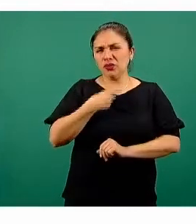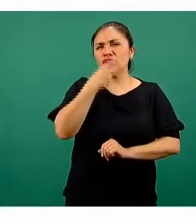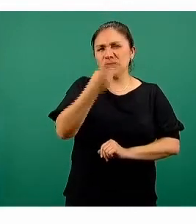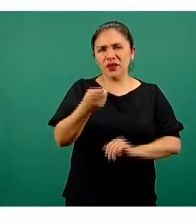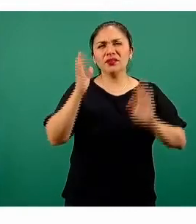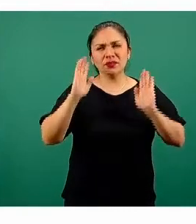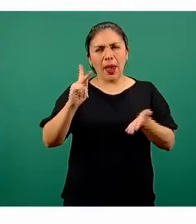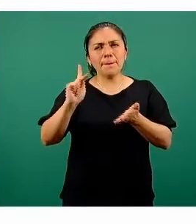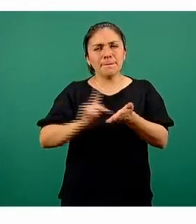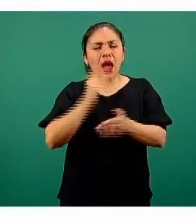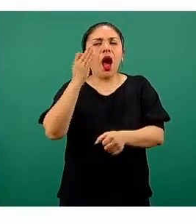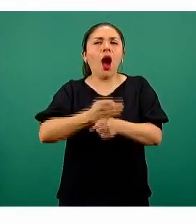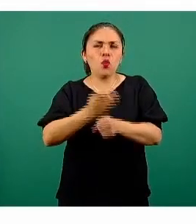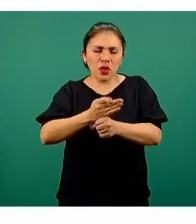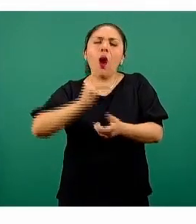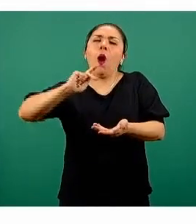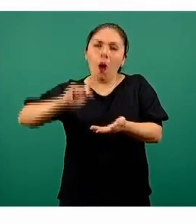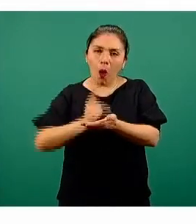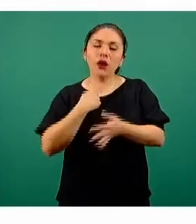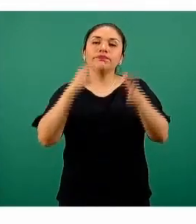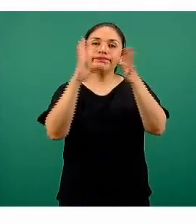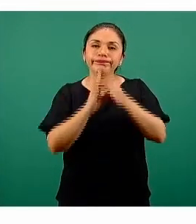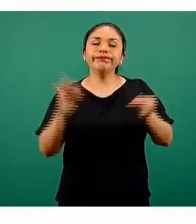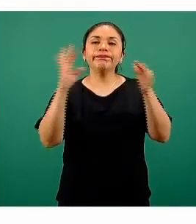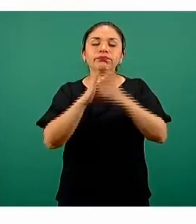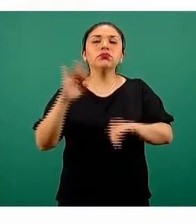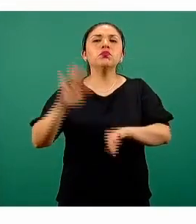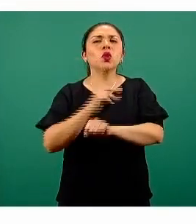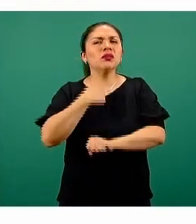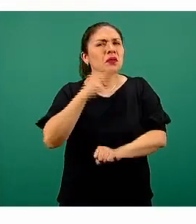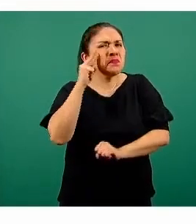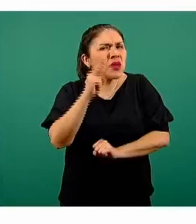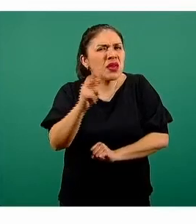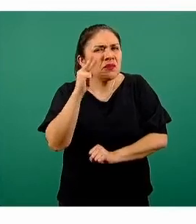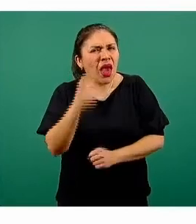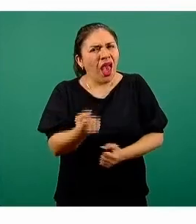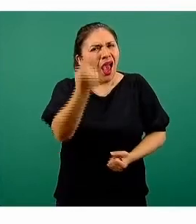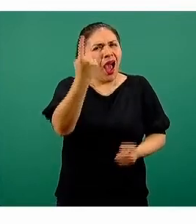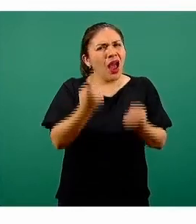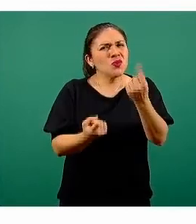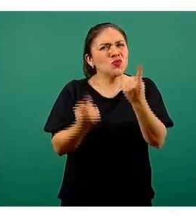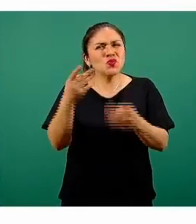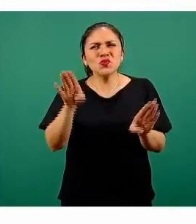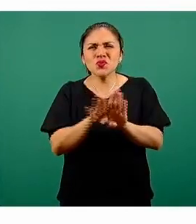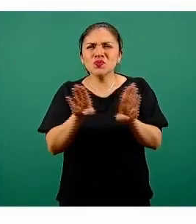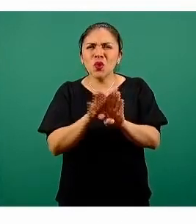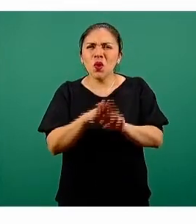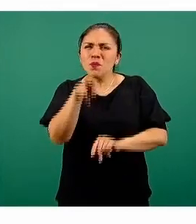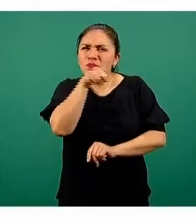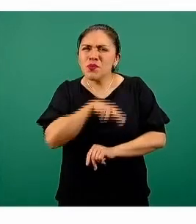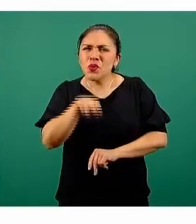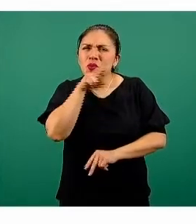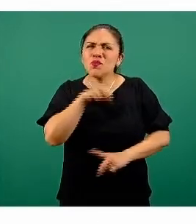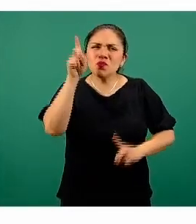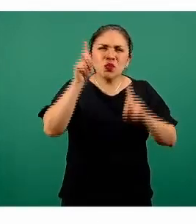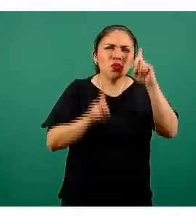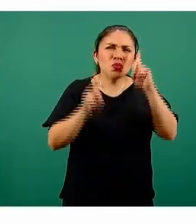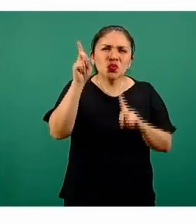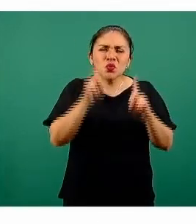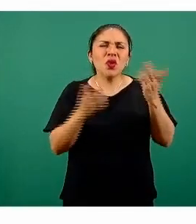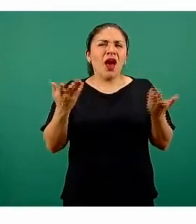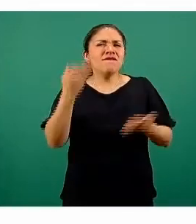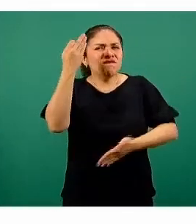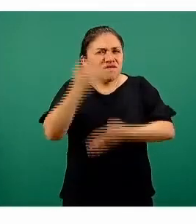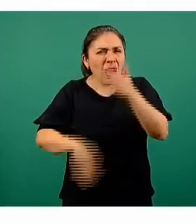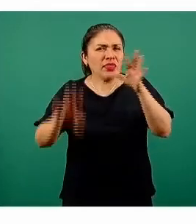ocasión, pero quisiera volverlo a precisar en la medida en que detectamos todavía alguna preocupación o alguna